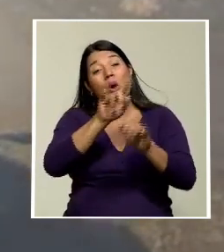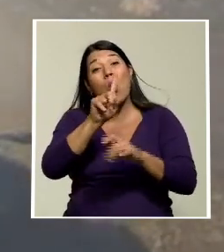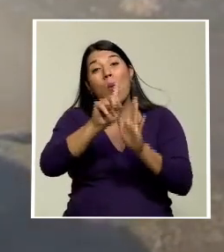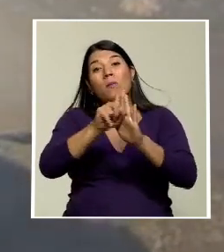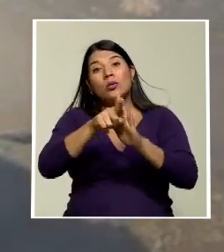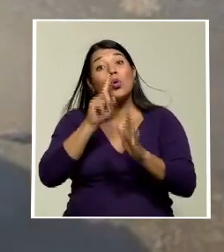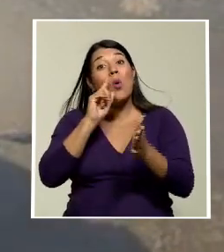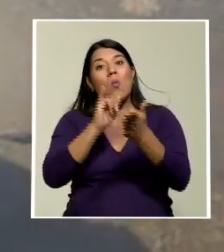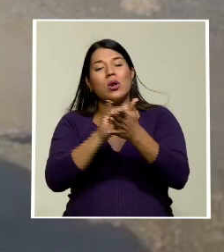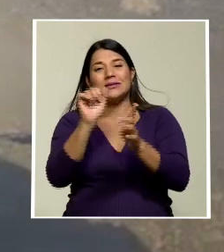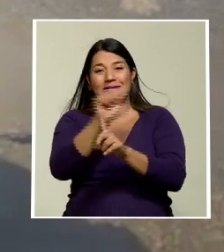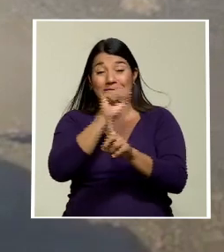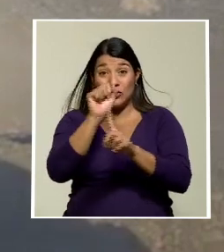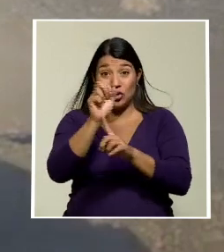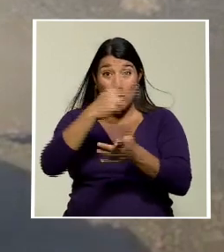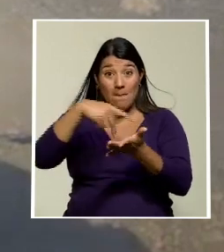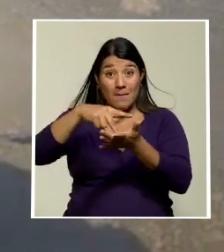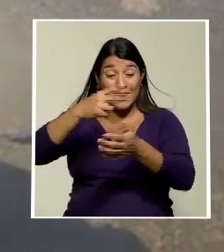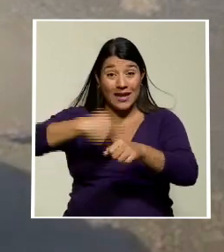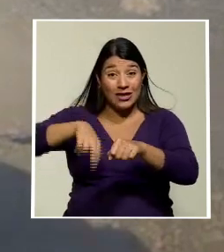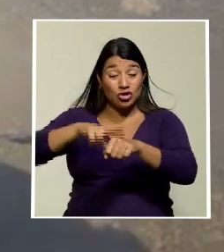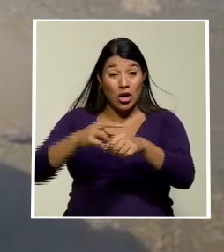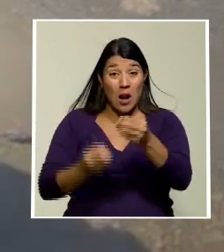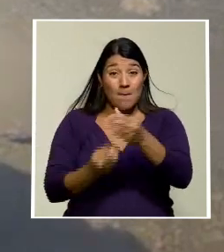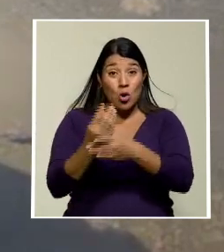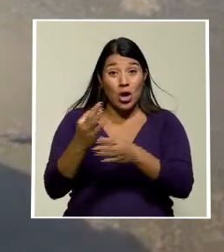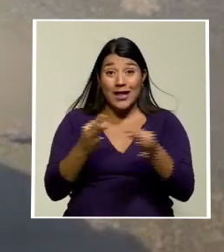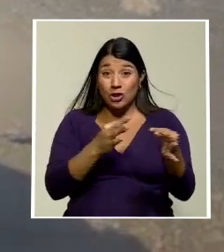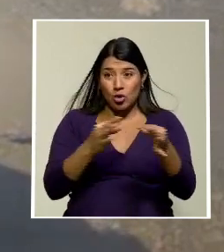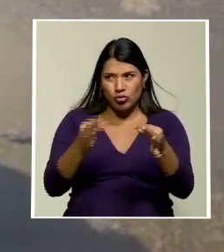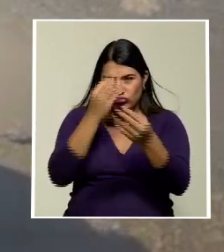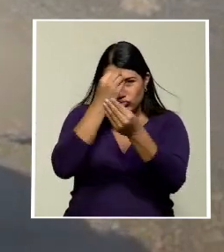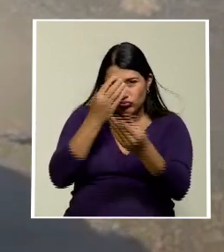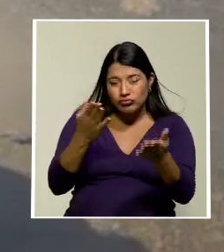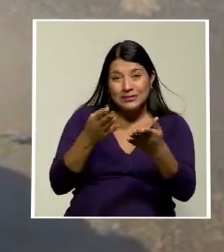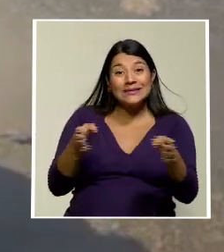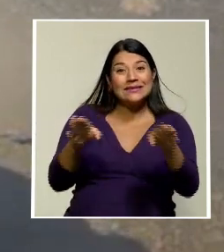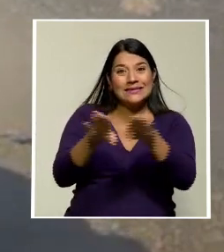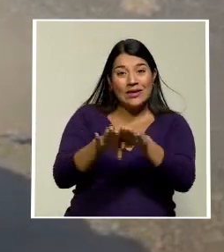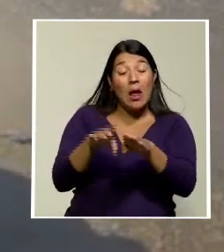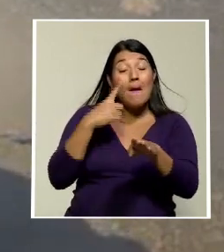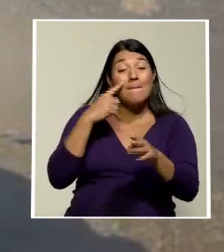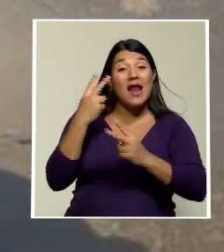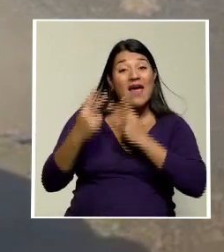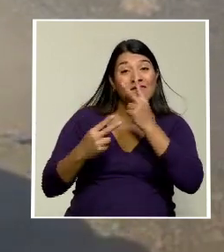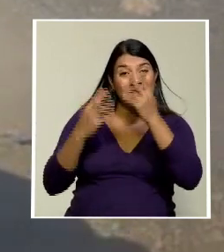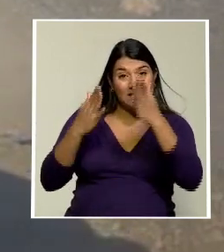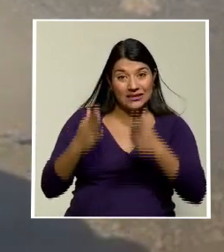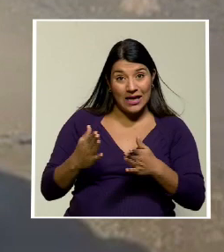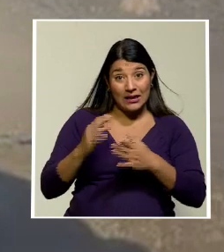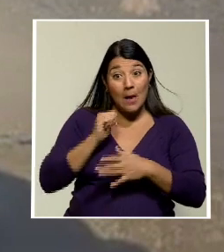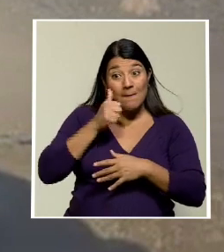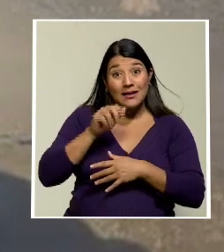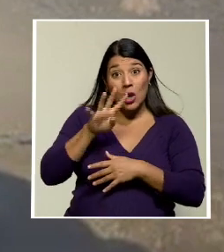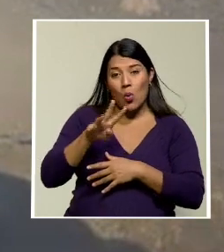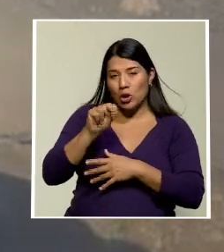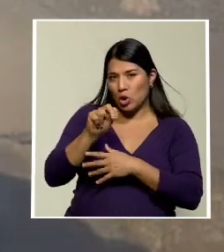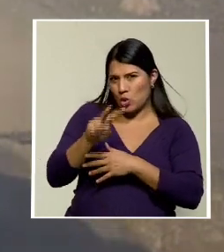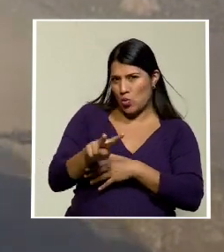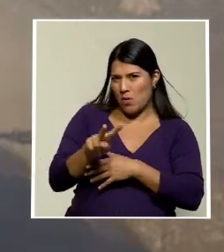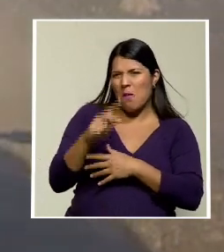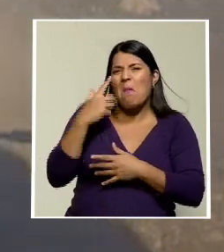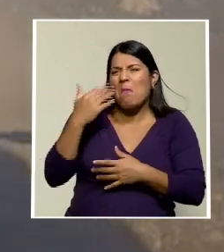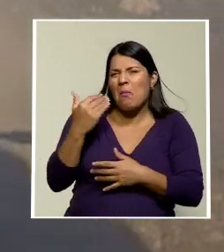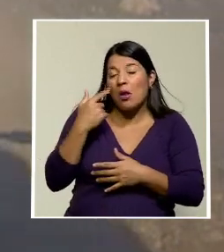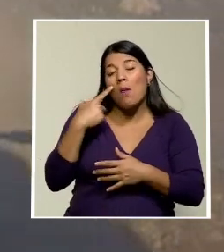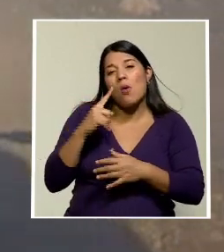Ante esta situación, el Parque Nacional Volcán Turrialba informó que se mantendrá cerrado a los visitantes durante este 4 de noviembre como medida de